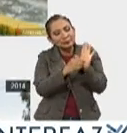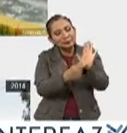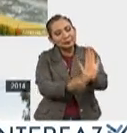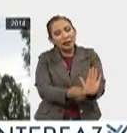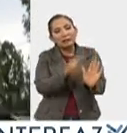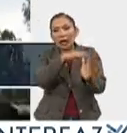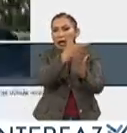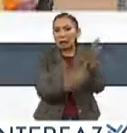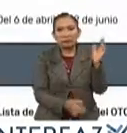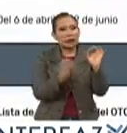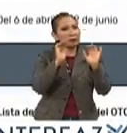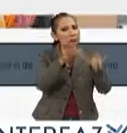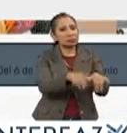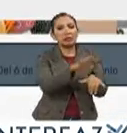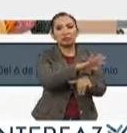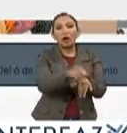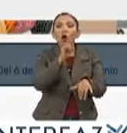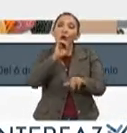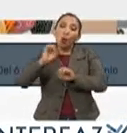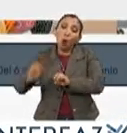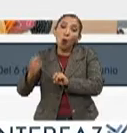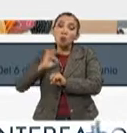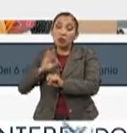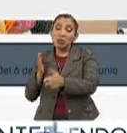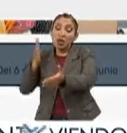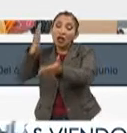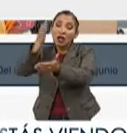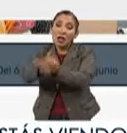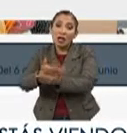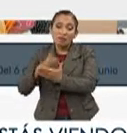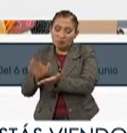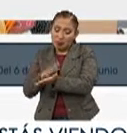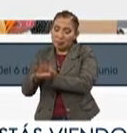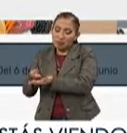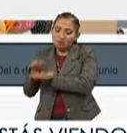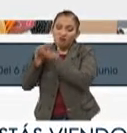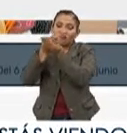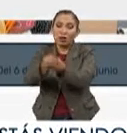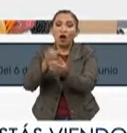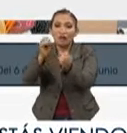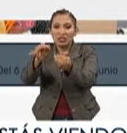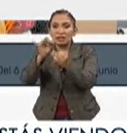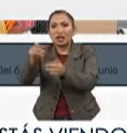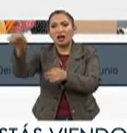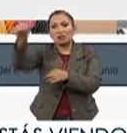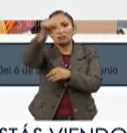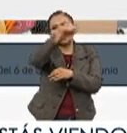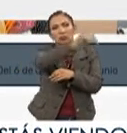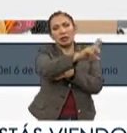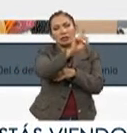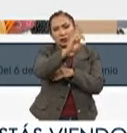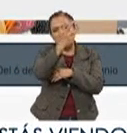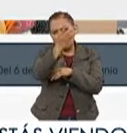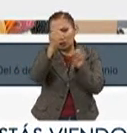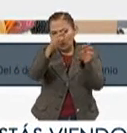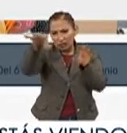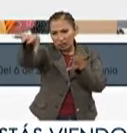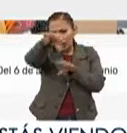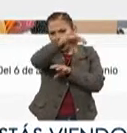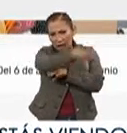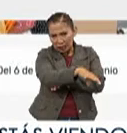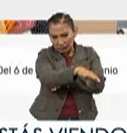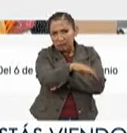se queda registrado. Lo puedes registrar también físicamente con una de nuestras oficinas del instituto, son 33 oficinas